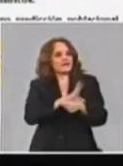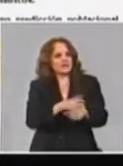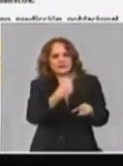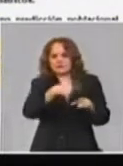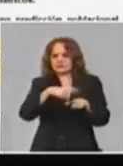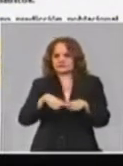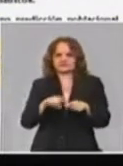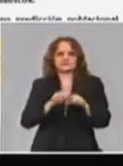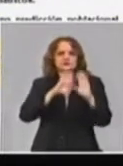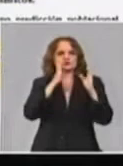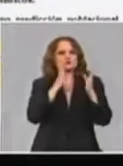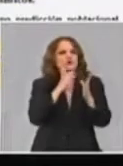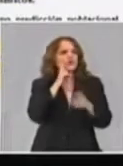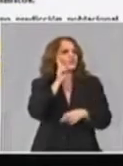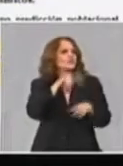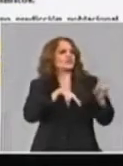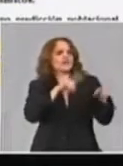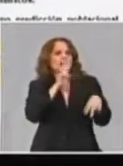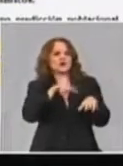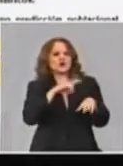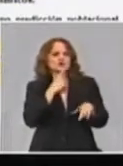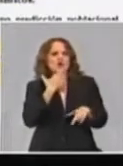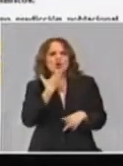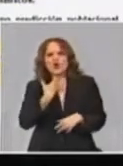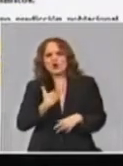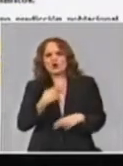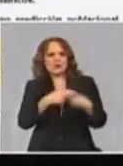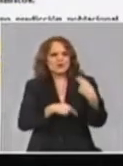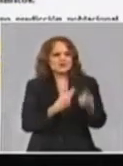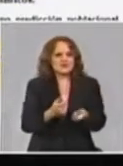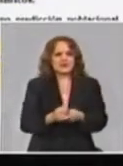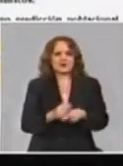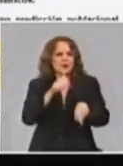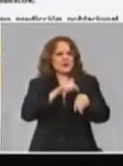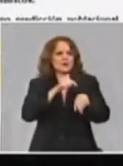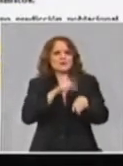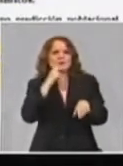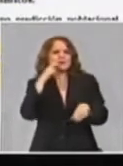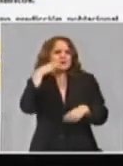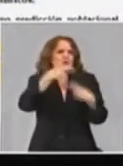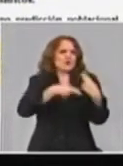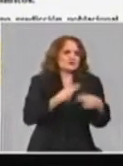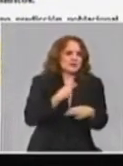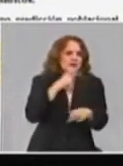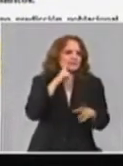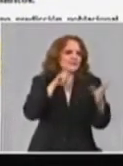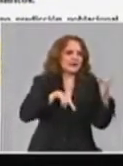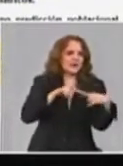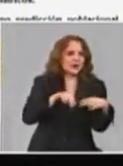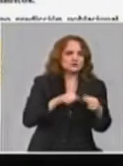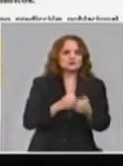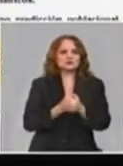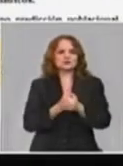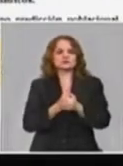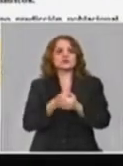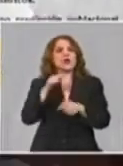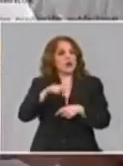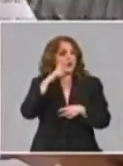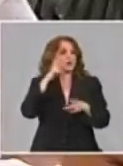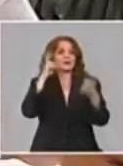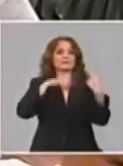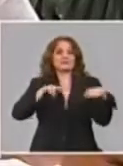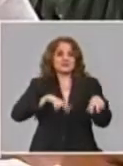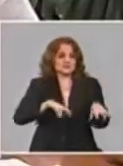con el diagnóstico las técnicas del diagnóstico el momento y ahora estamos proponiendo investigaciones mucho más complejas la